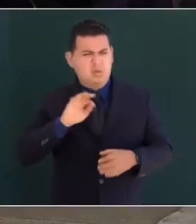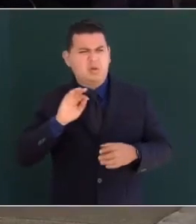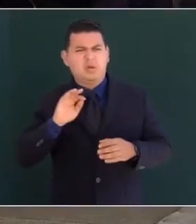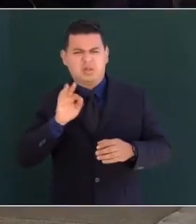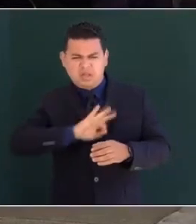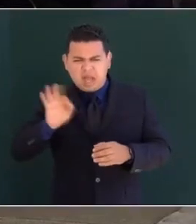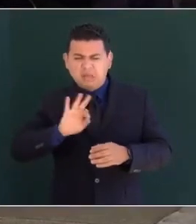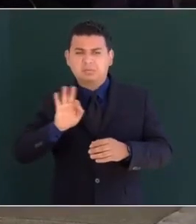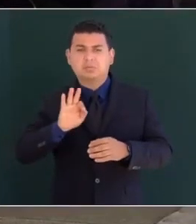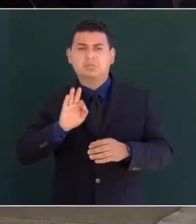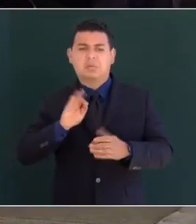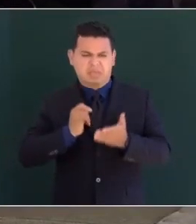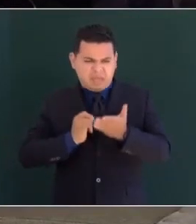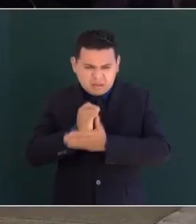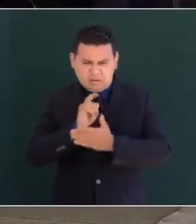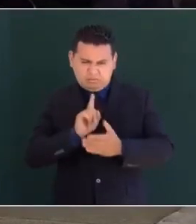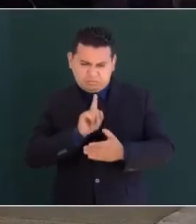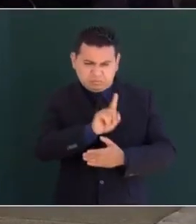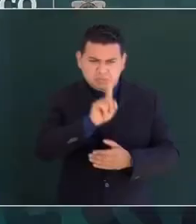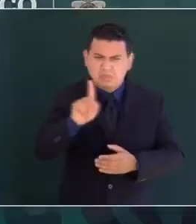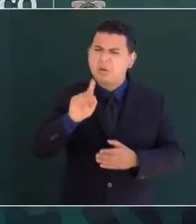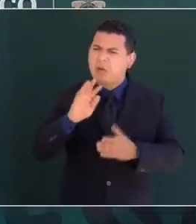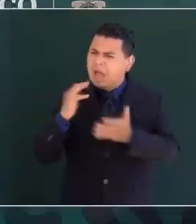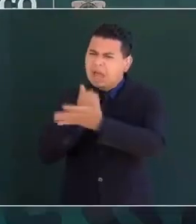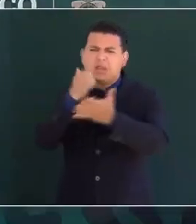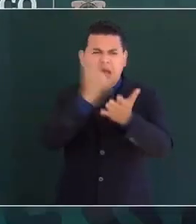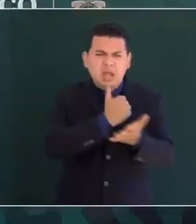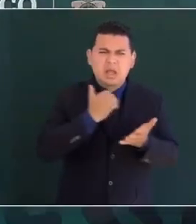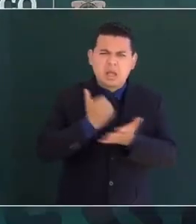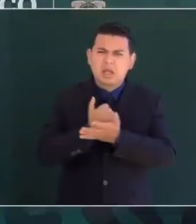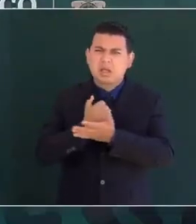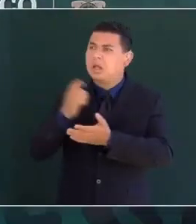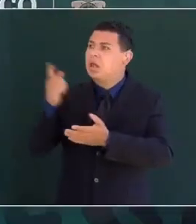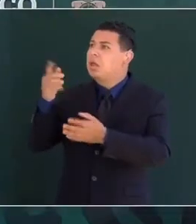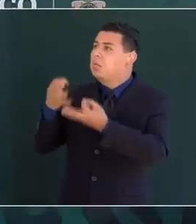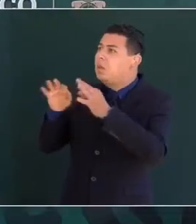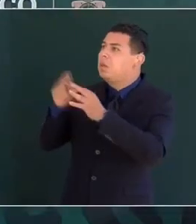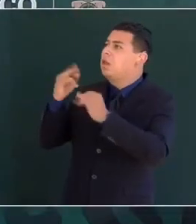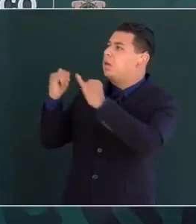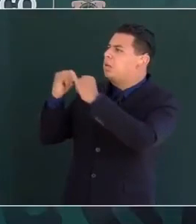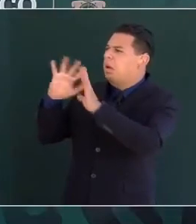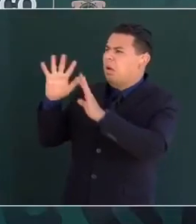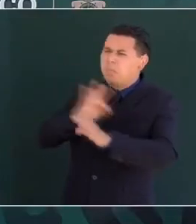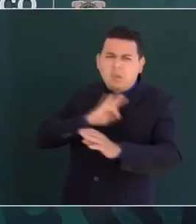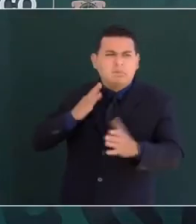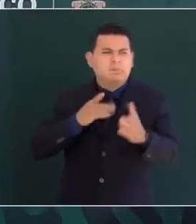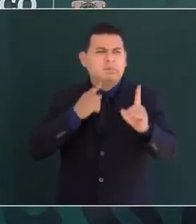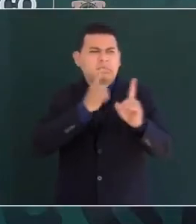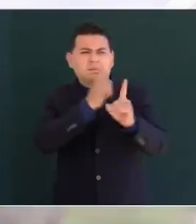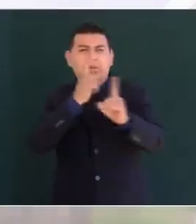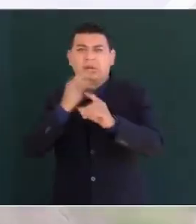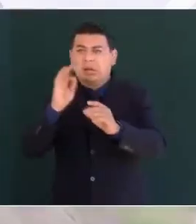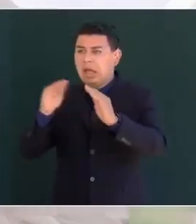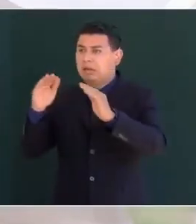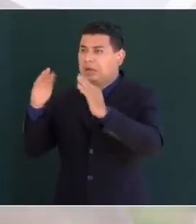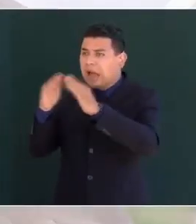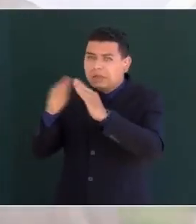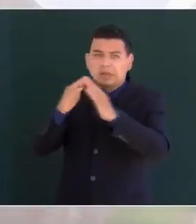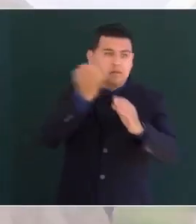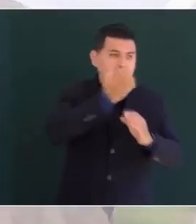podemos ganar victorias en nuestras escuelas podemos ganar victorias en los lugares donde estamos